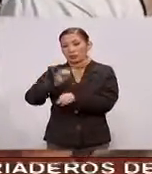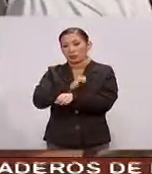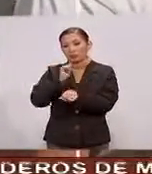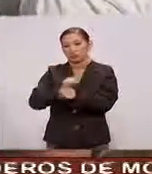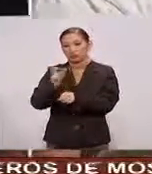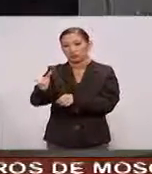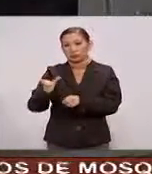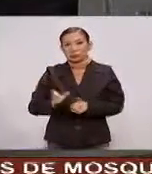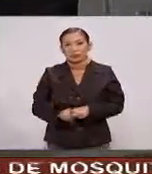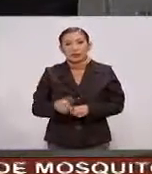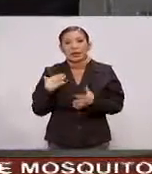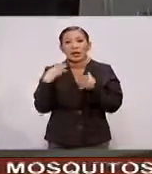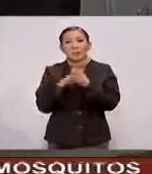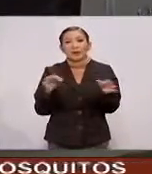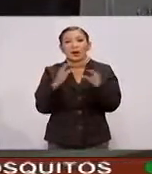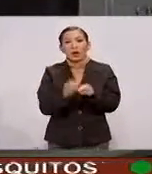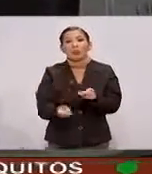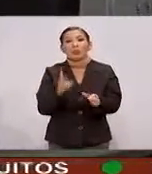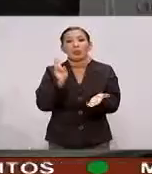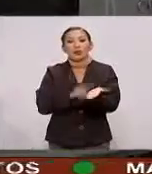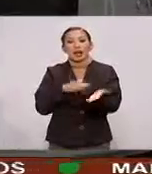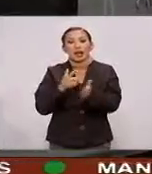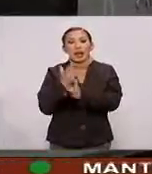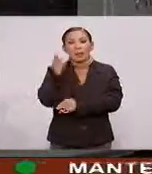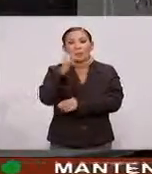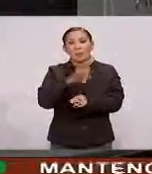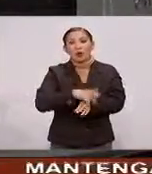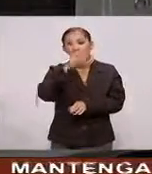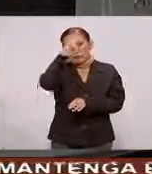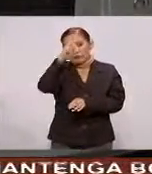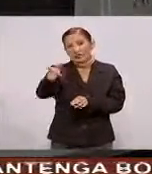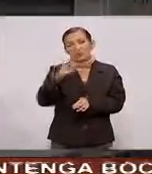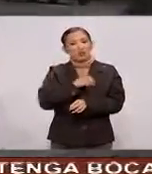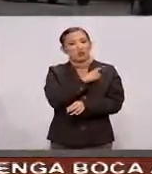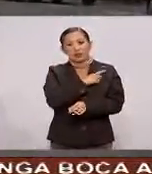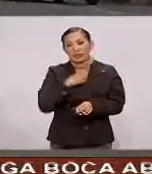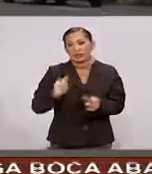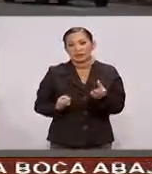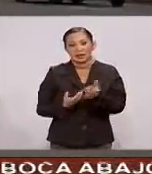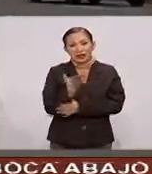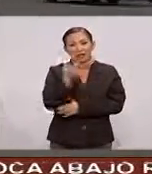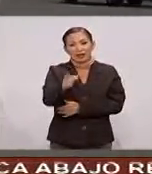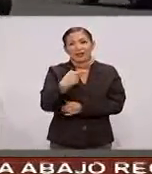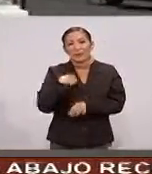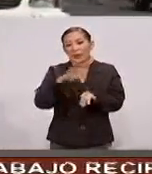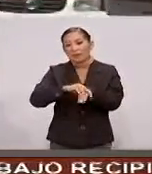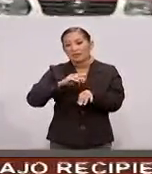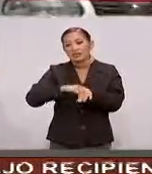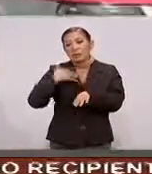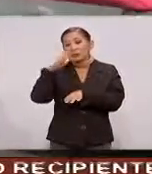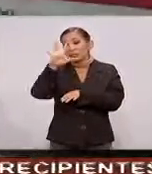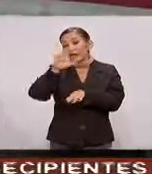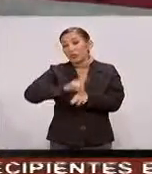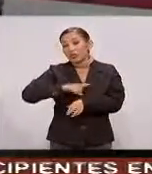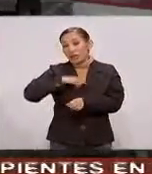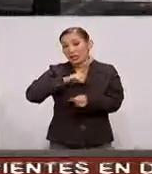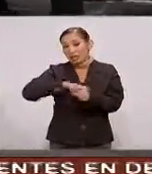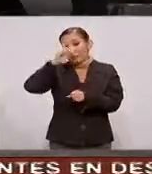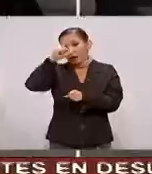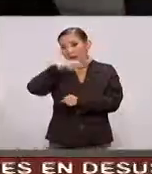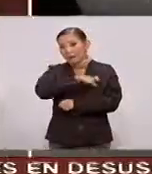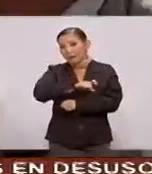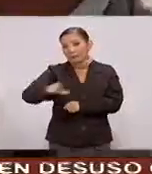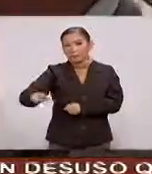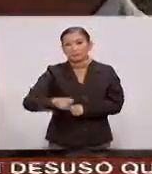matrícula Explicó a cuánto asciende la multa Por circular cuando no corresponde Y que se les da un permiso Por cinco días naturales para